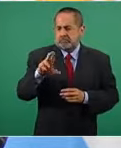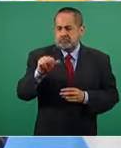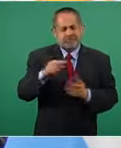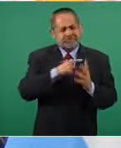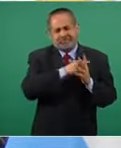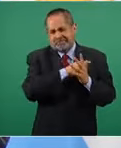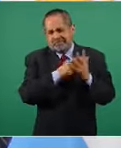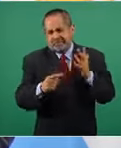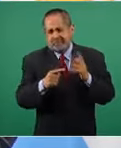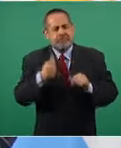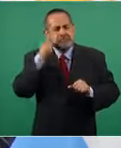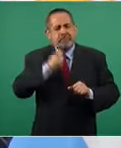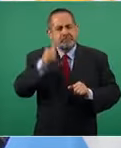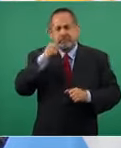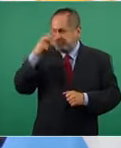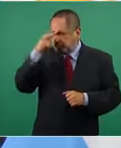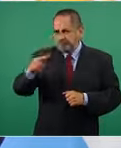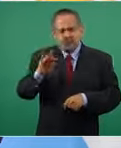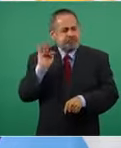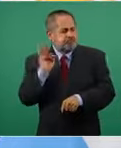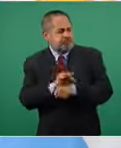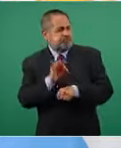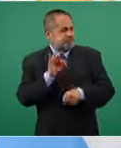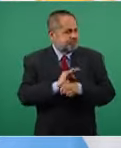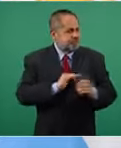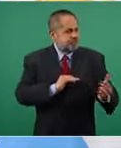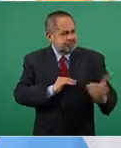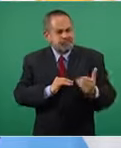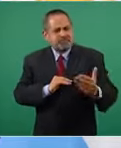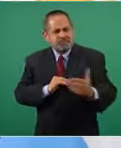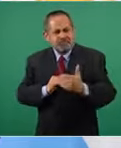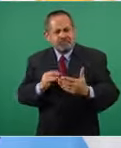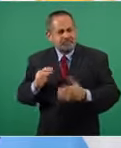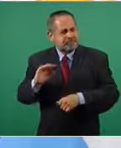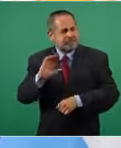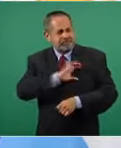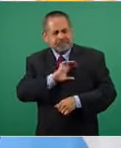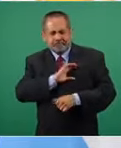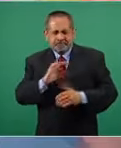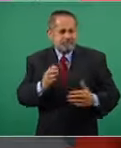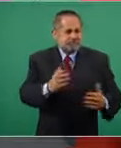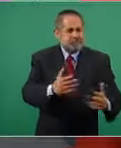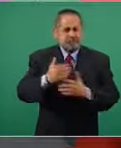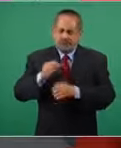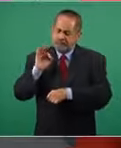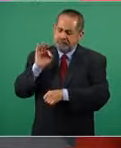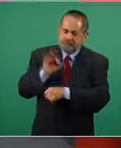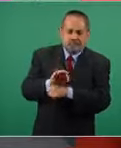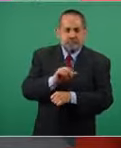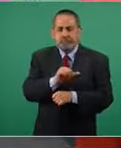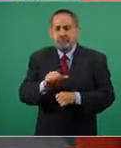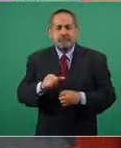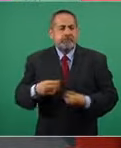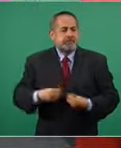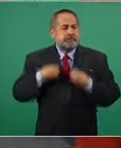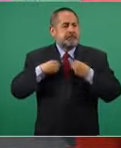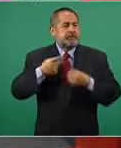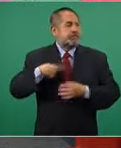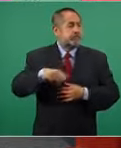Todos ejemplos de lo que México es capaz de hacer por la humanidad y por la vida de los perseguidos.